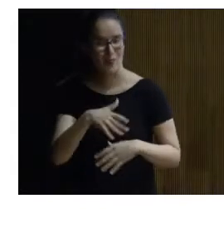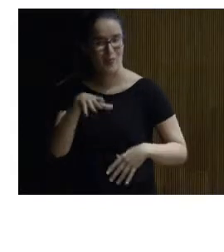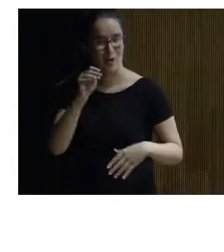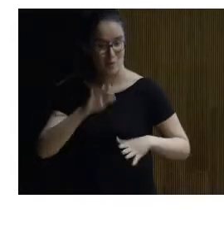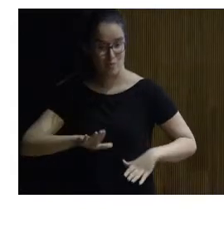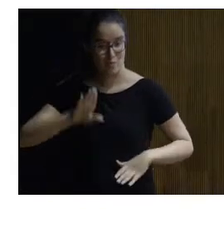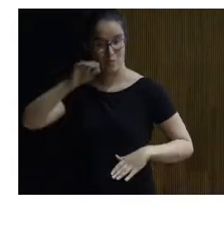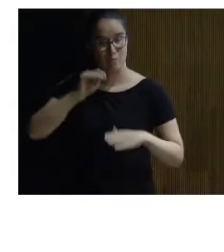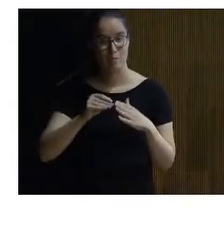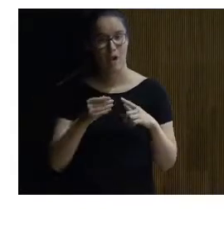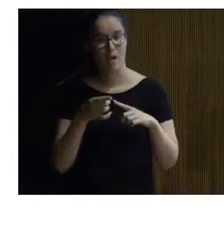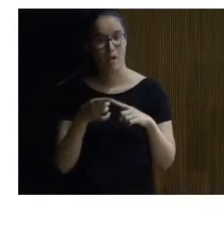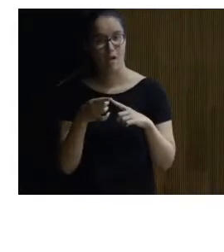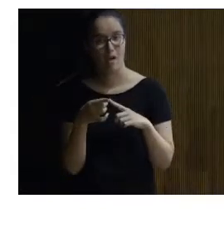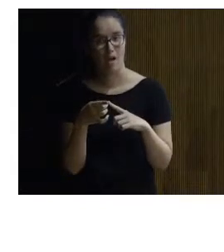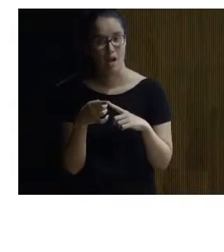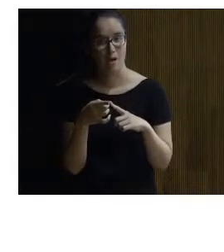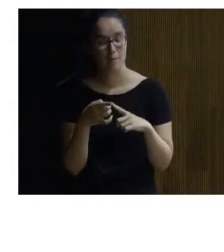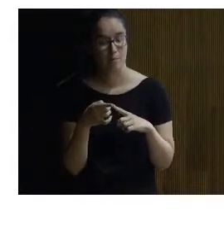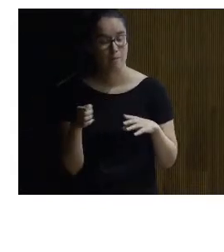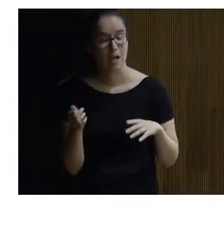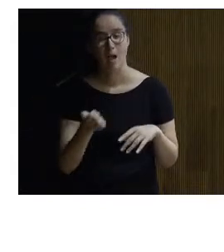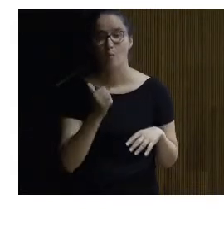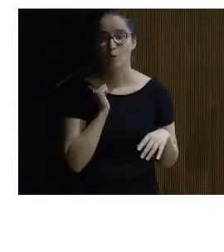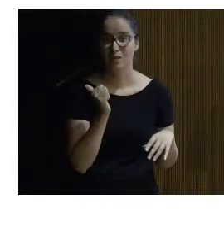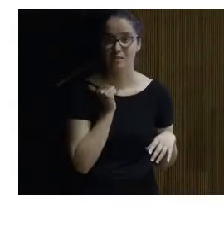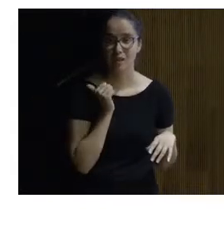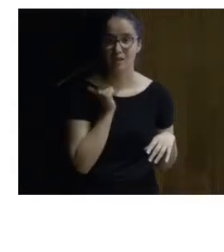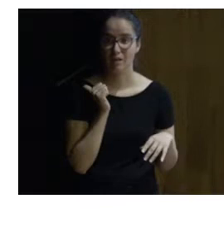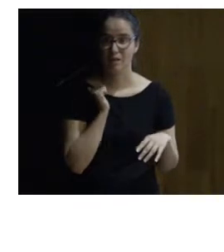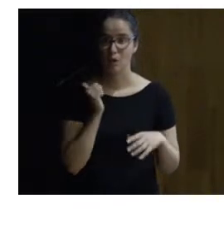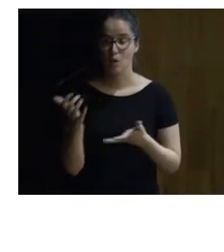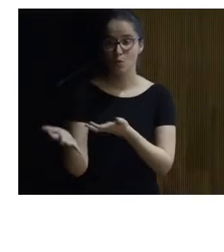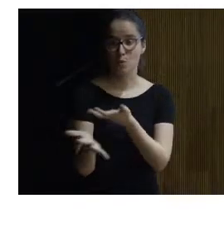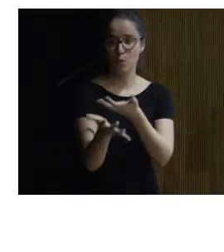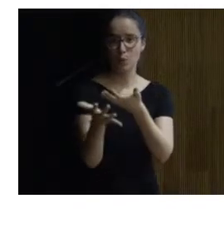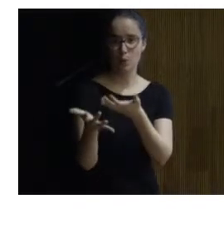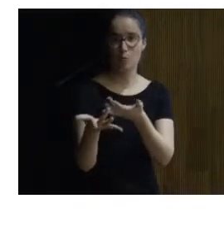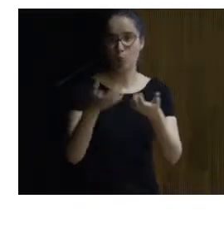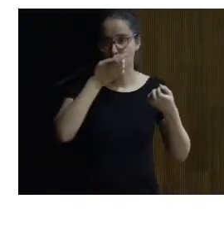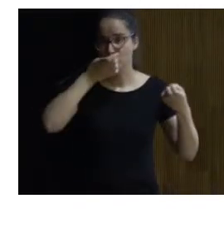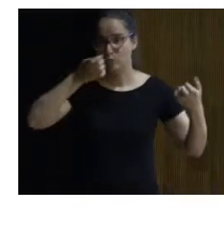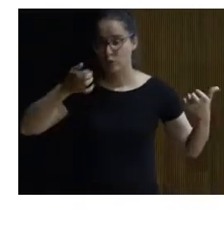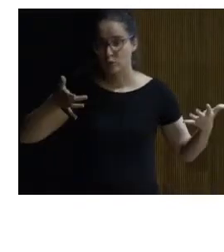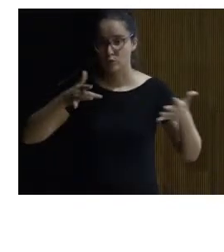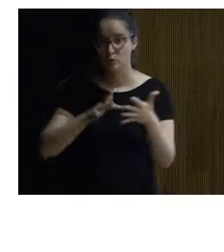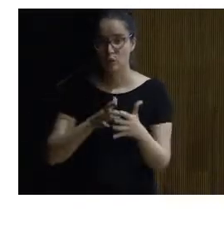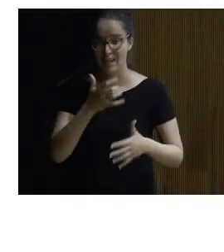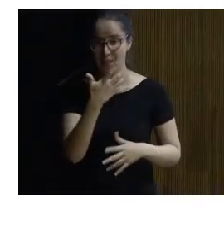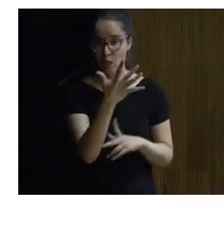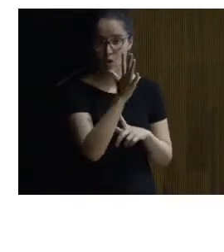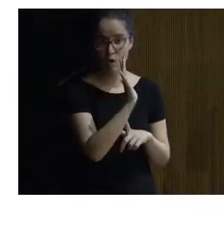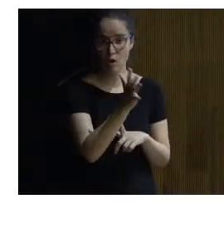cresta del cerro para aprovechar los vientos dominantes por bueno se producen estos cinco